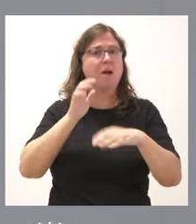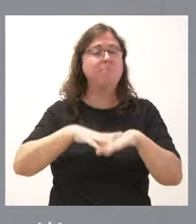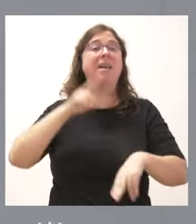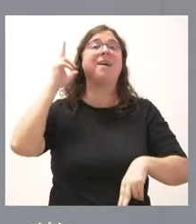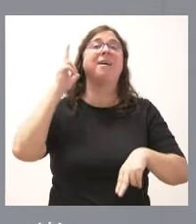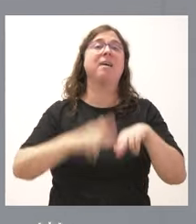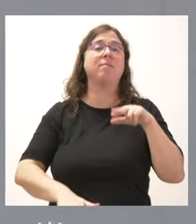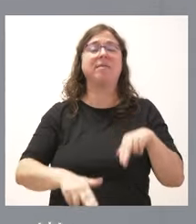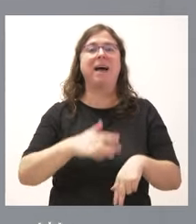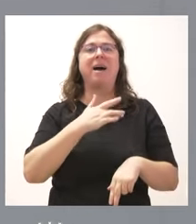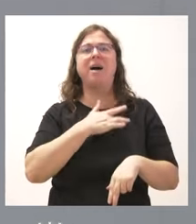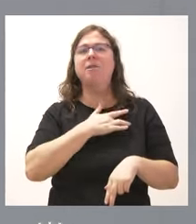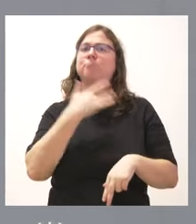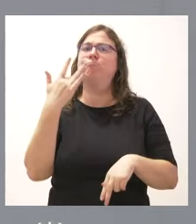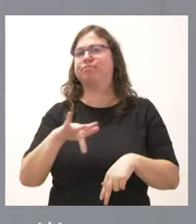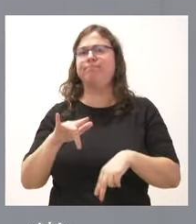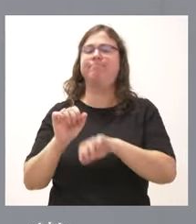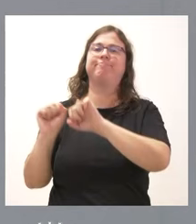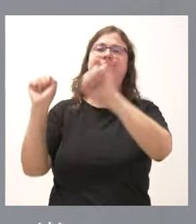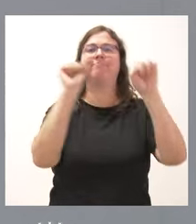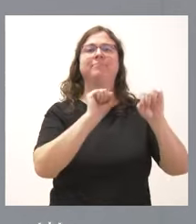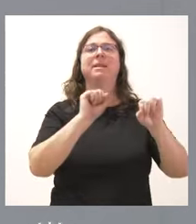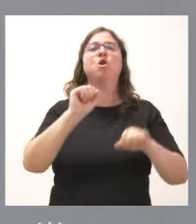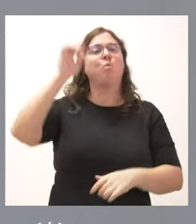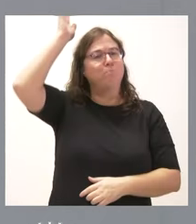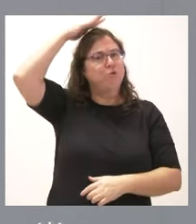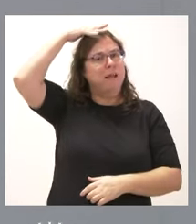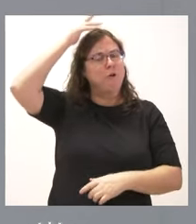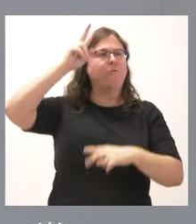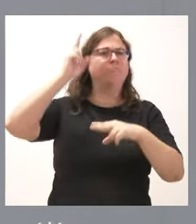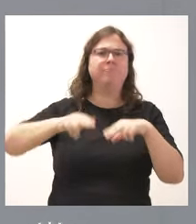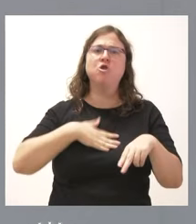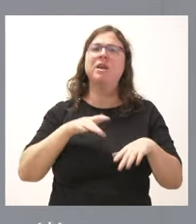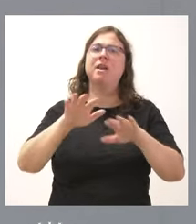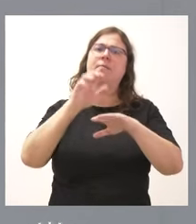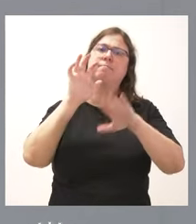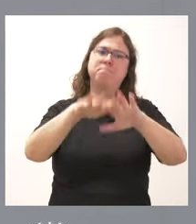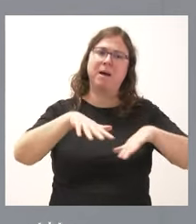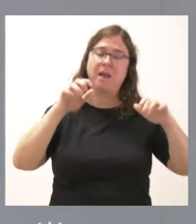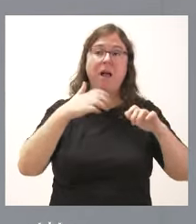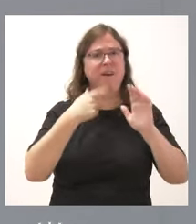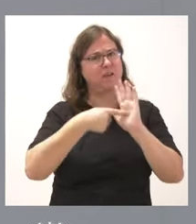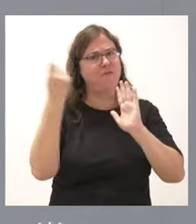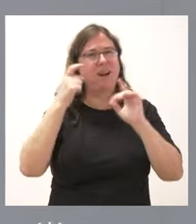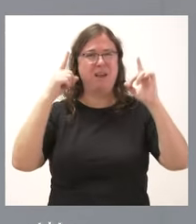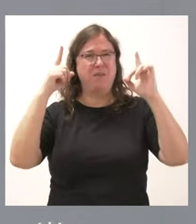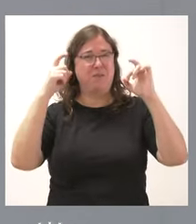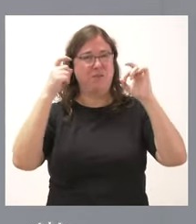inmunidad parlamentaria del señor Puddemont, que entre todos conseguimos que se retirara aquella foto